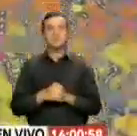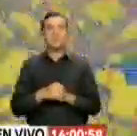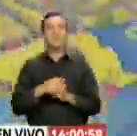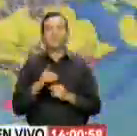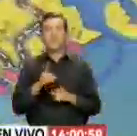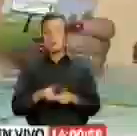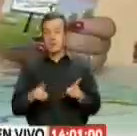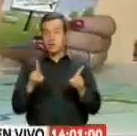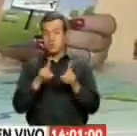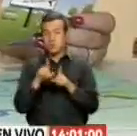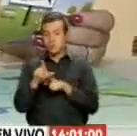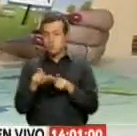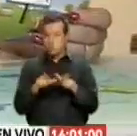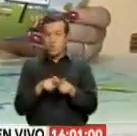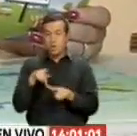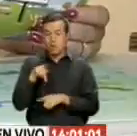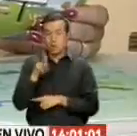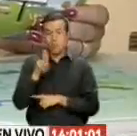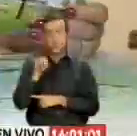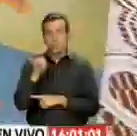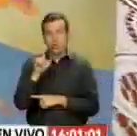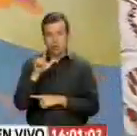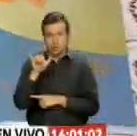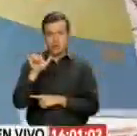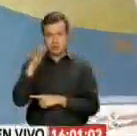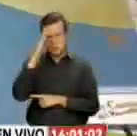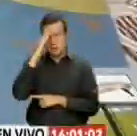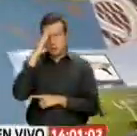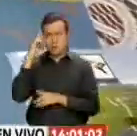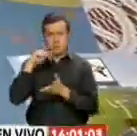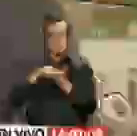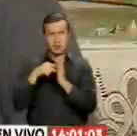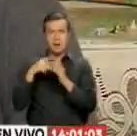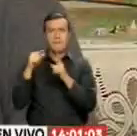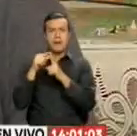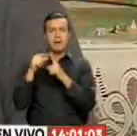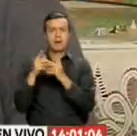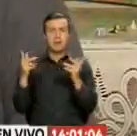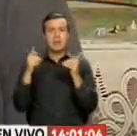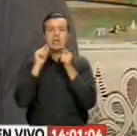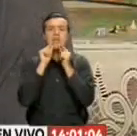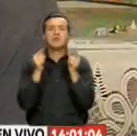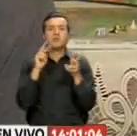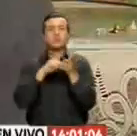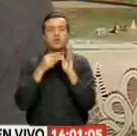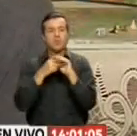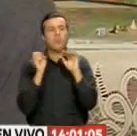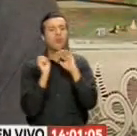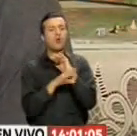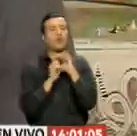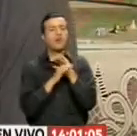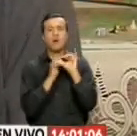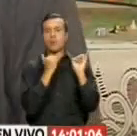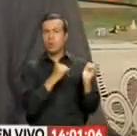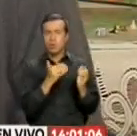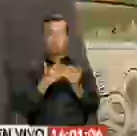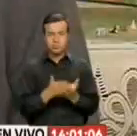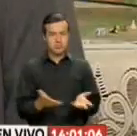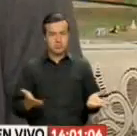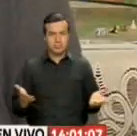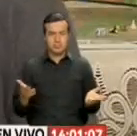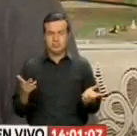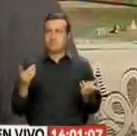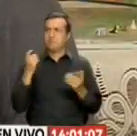datos curiosos De sitios como Pujilí ¿Usted sabe Qué significa esa palabra? En Quichua es bodega De juguetes Nunca